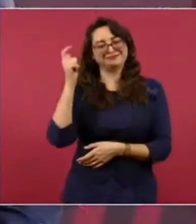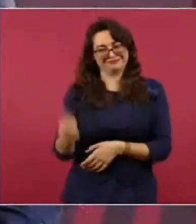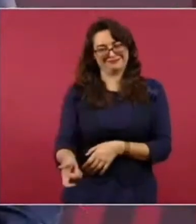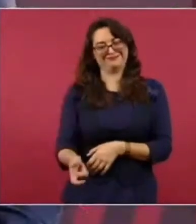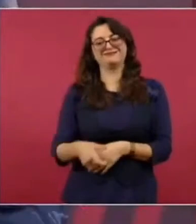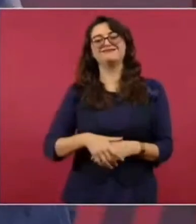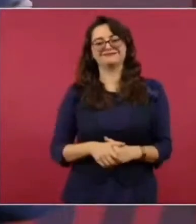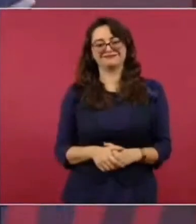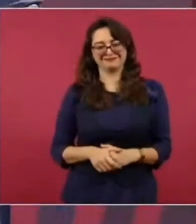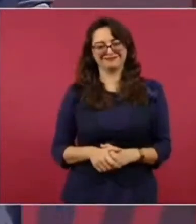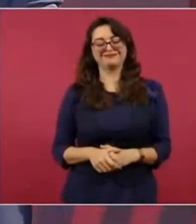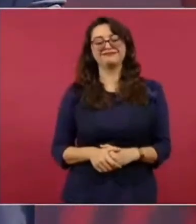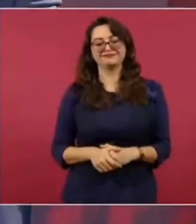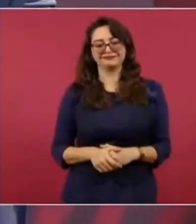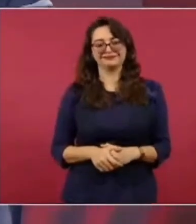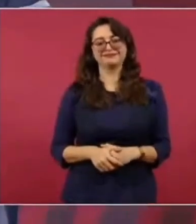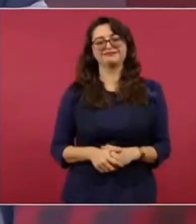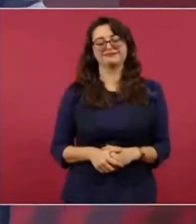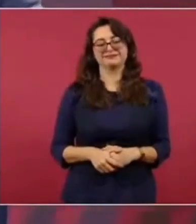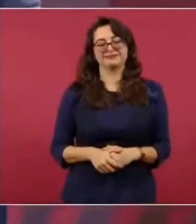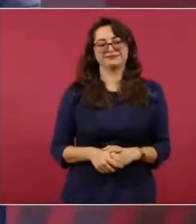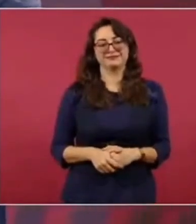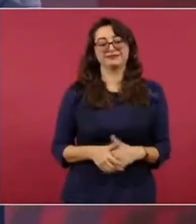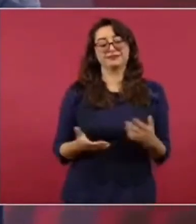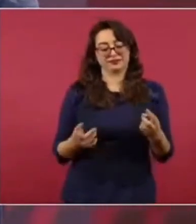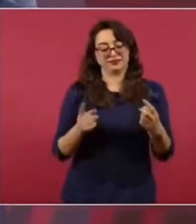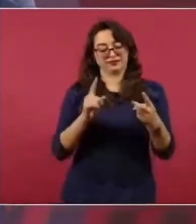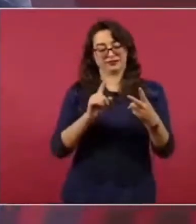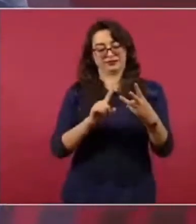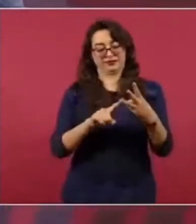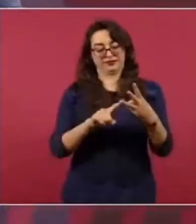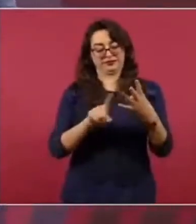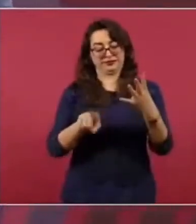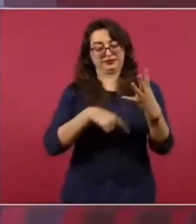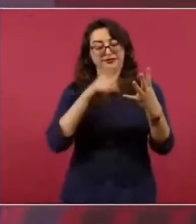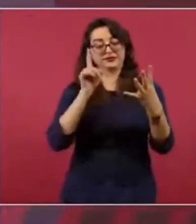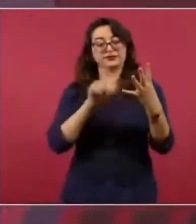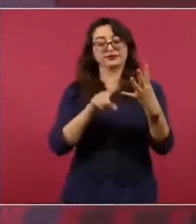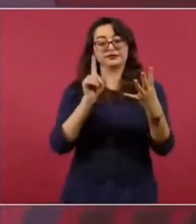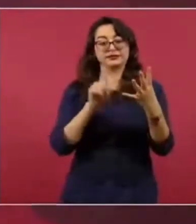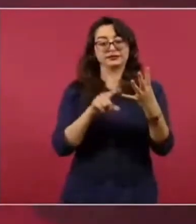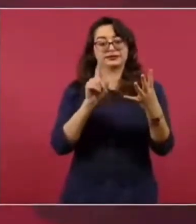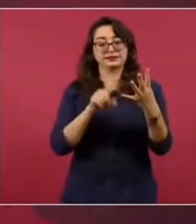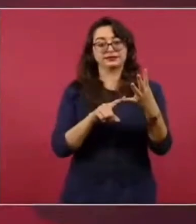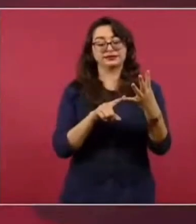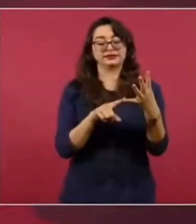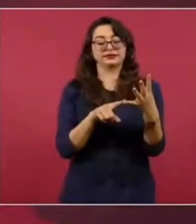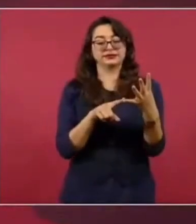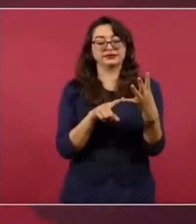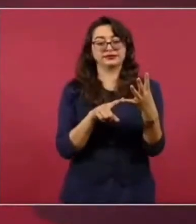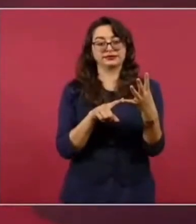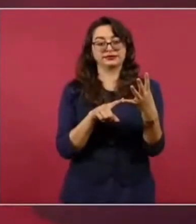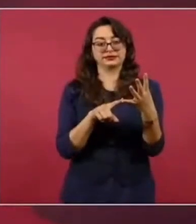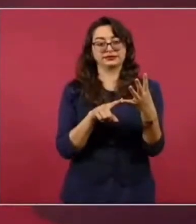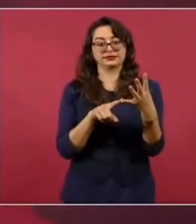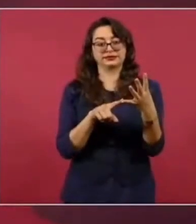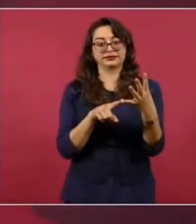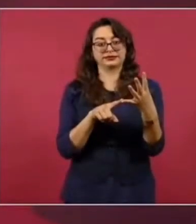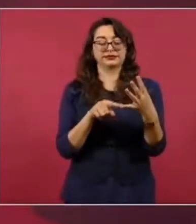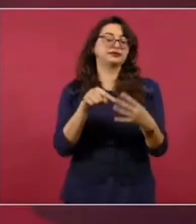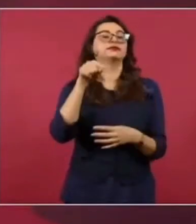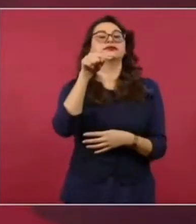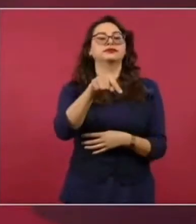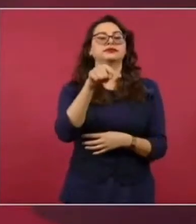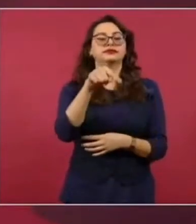Y el otro tema que se les pidió es que Banamex tiene un acervo